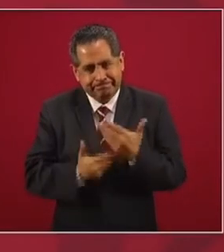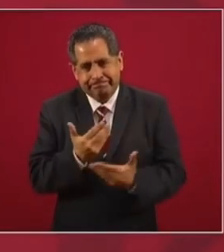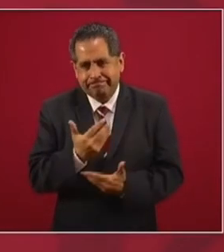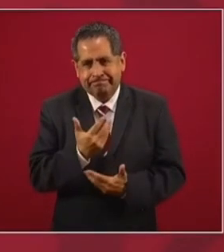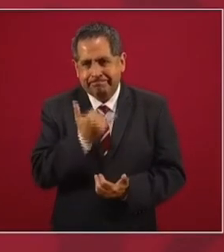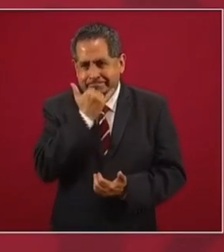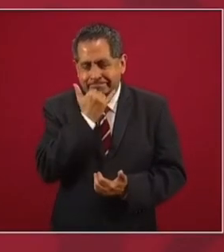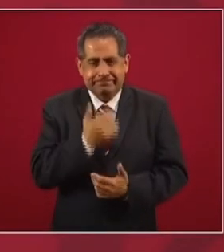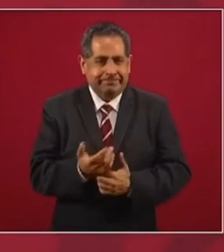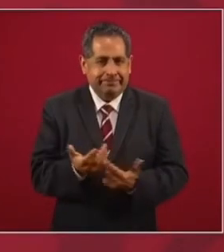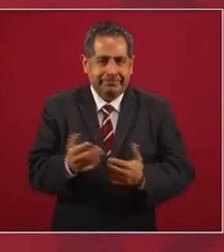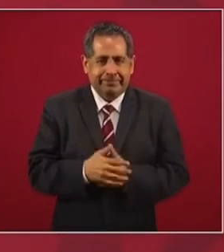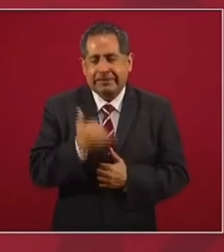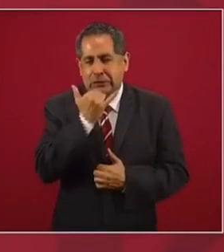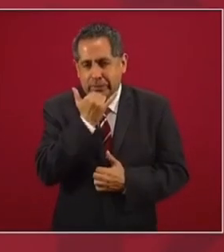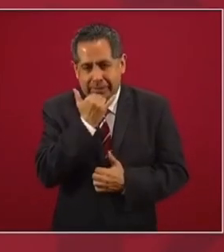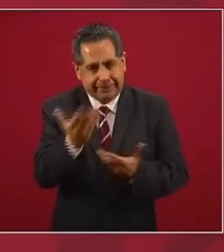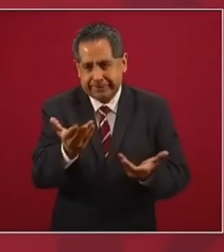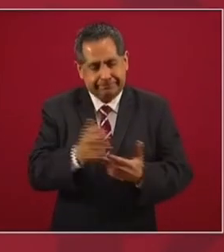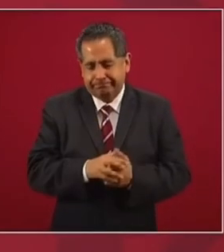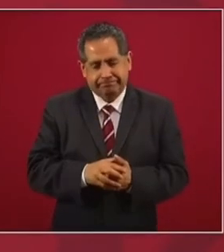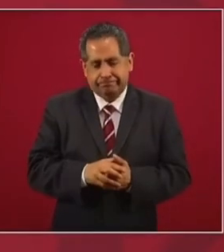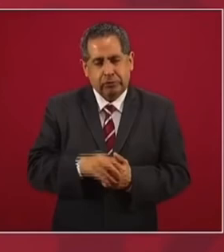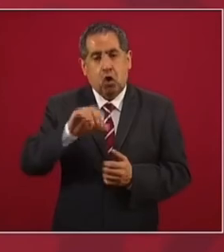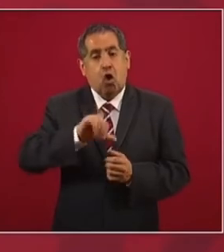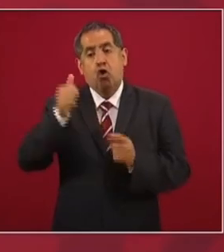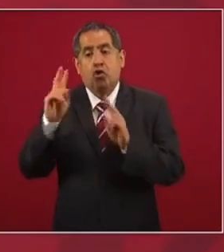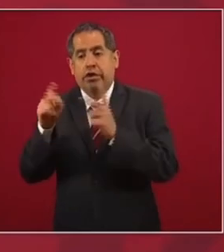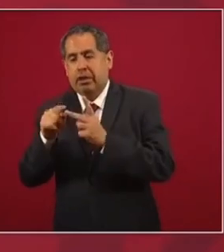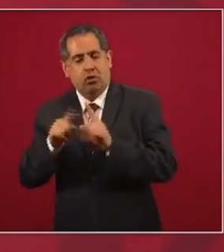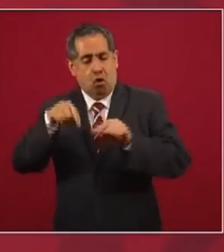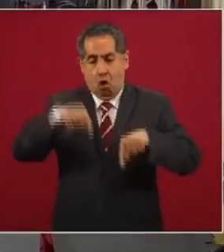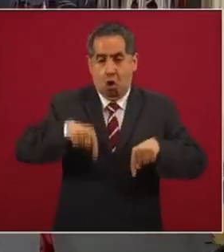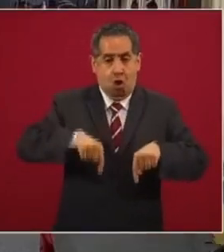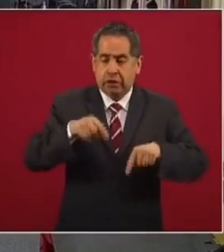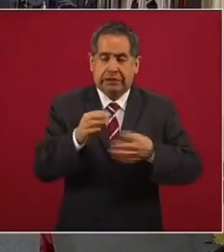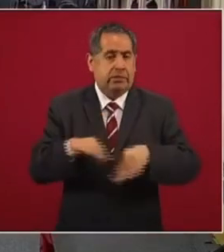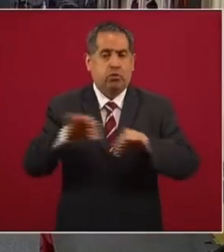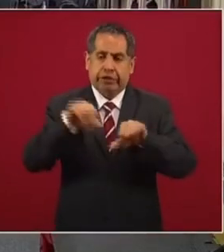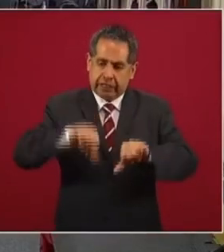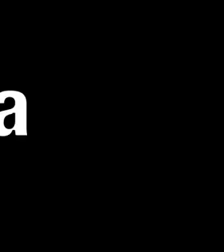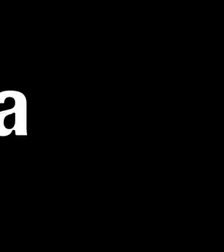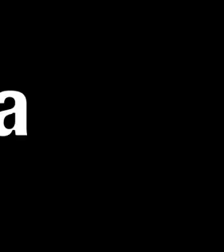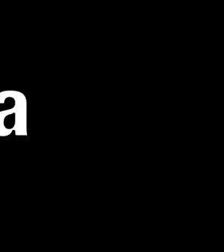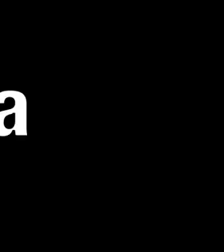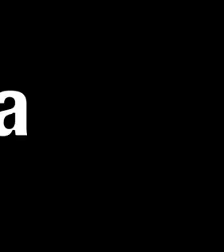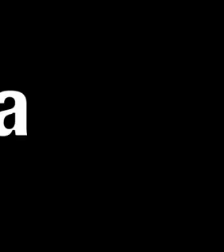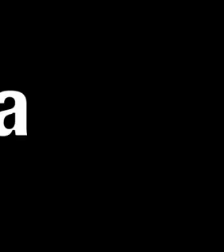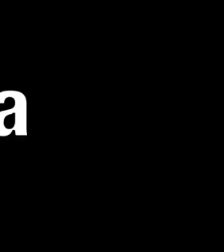Este, con disculpas. Pero es que es muy importante. Vamos a lo de la vacuna. Gracias.